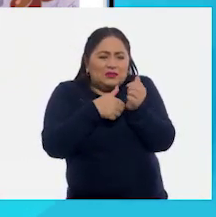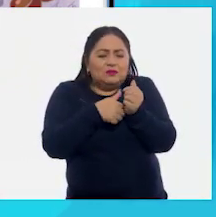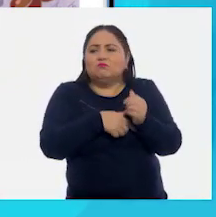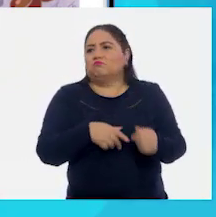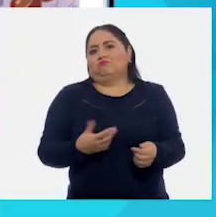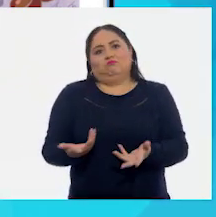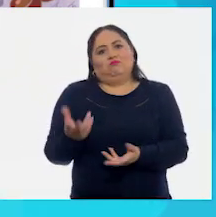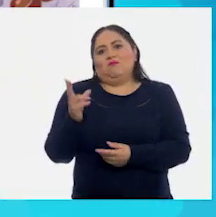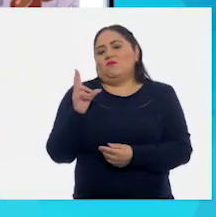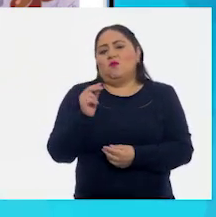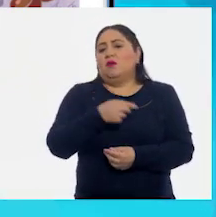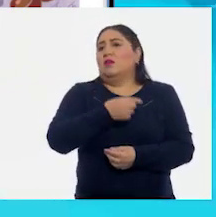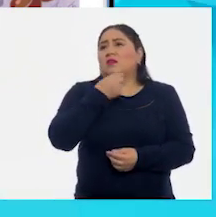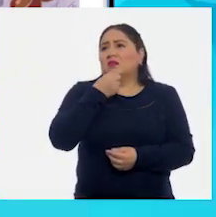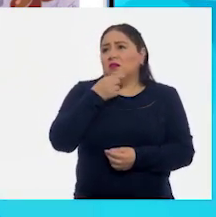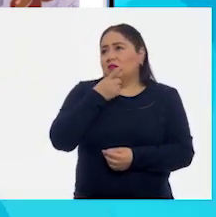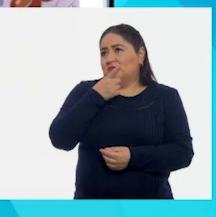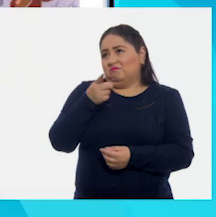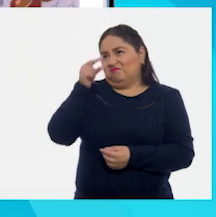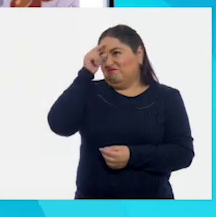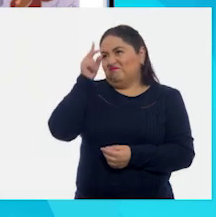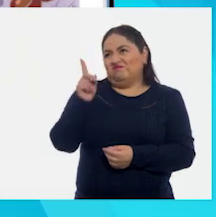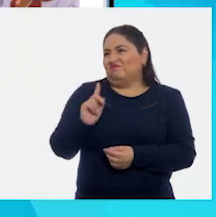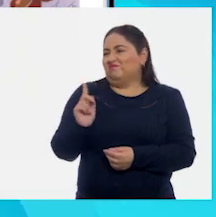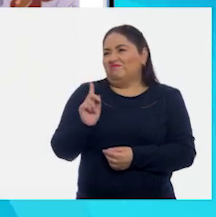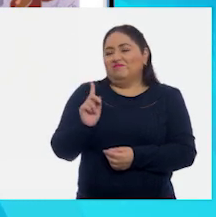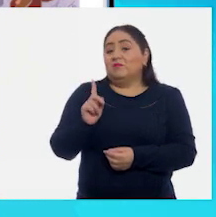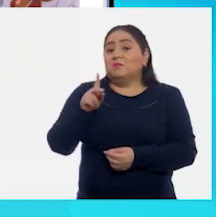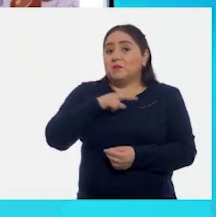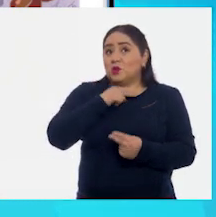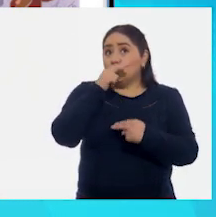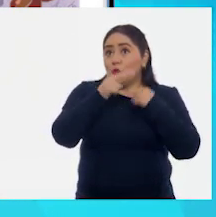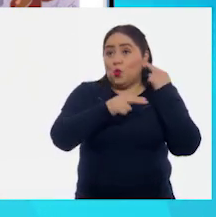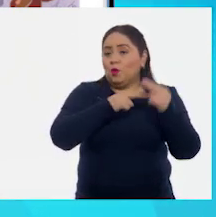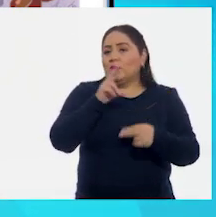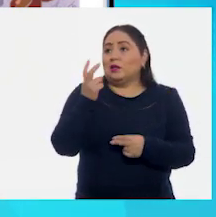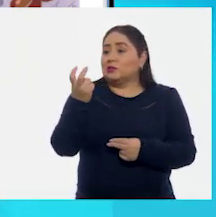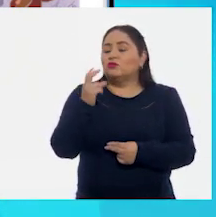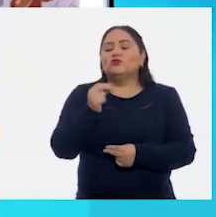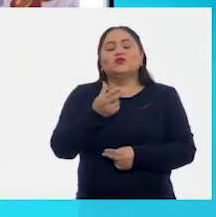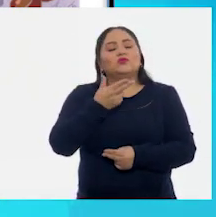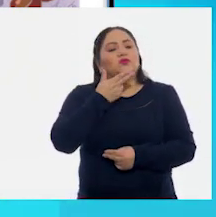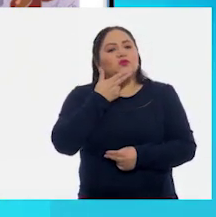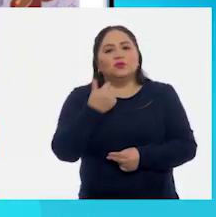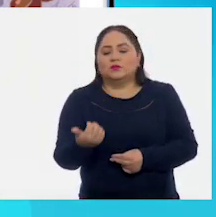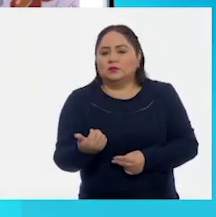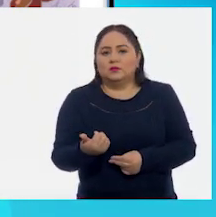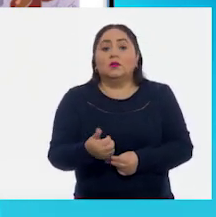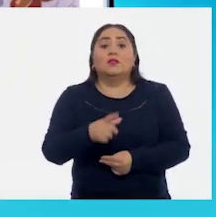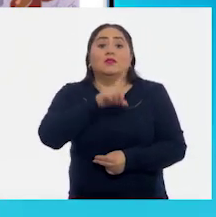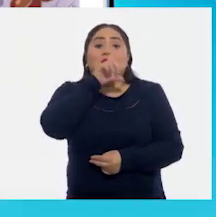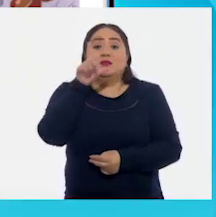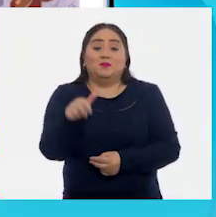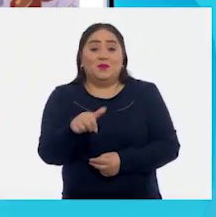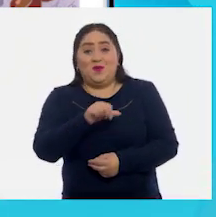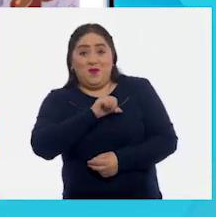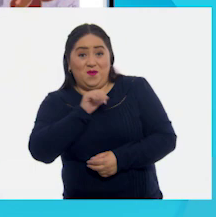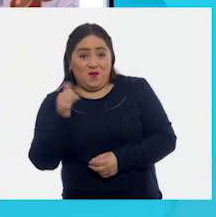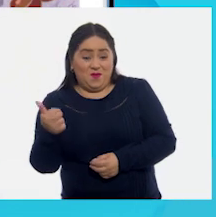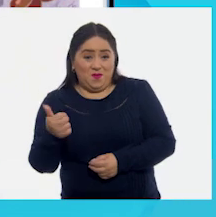¡No! Y la niña muy hábil le dijo, no, no, no, mi nube no sirve para eso, ¿verdad? Y finalmente,